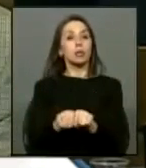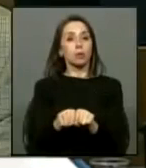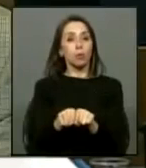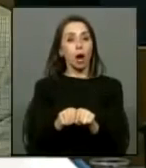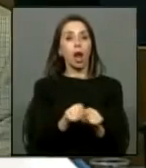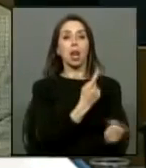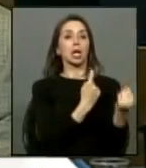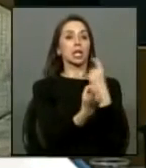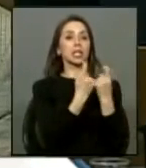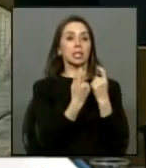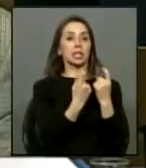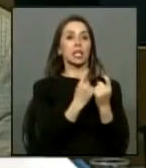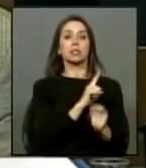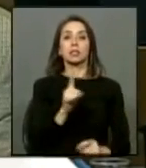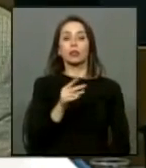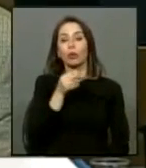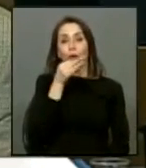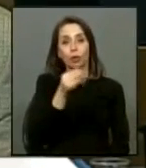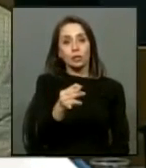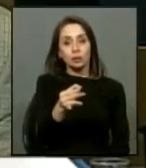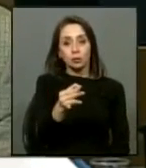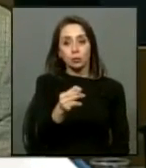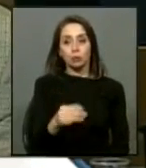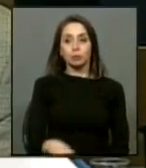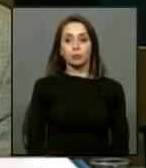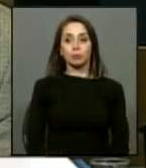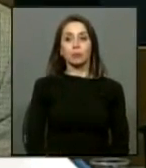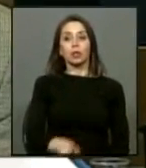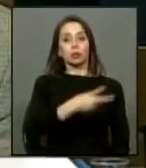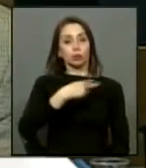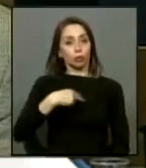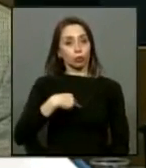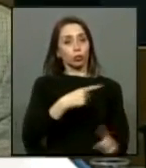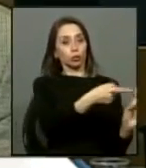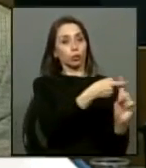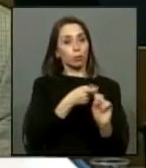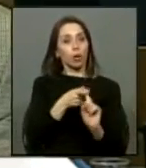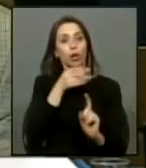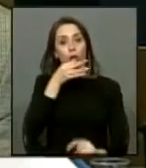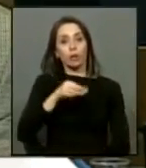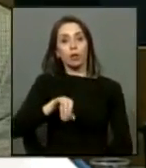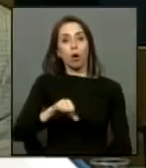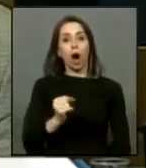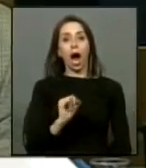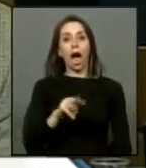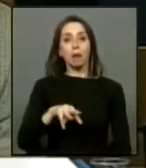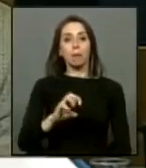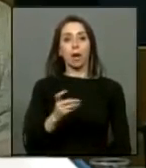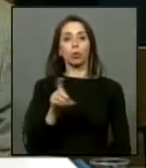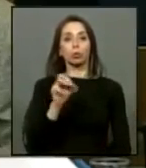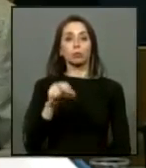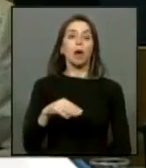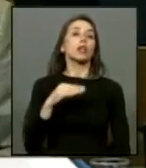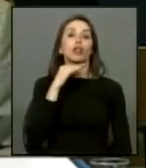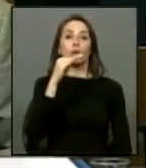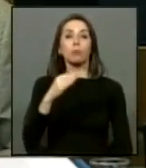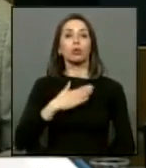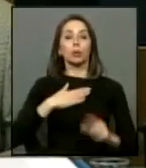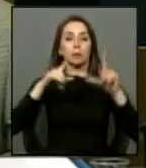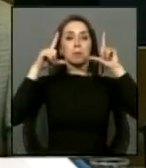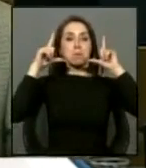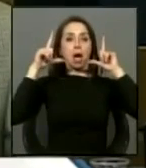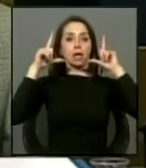se nos criticaría por no plantearla hacemos nuestras las palabras de Jaime Guzmán no me importa mi imagen